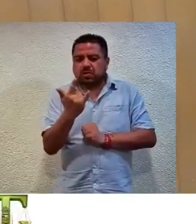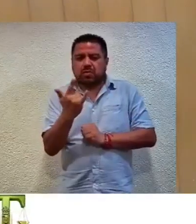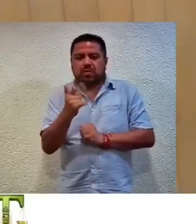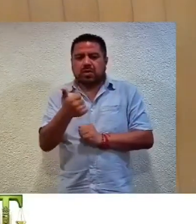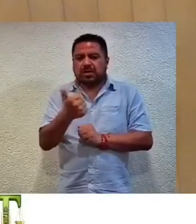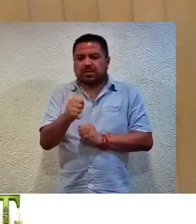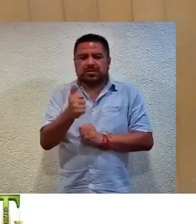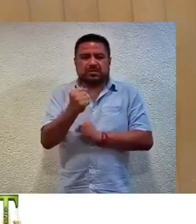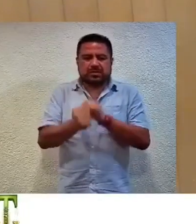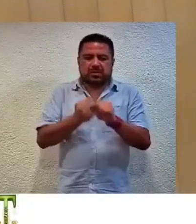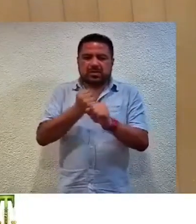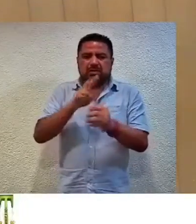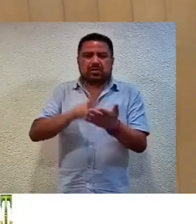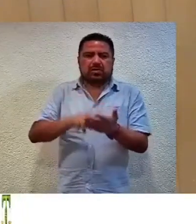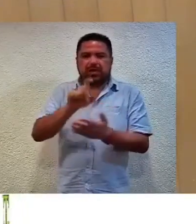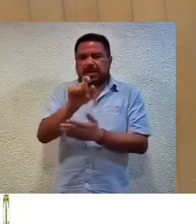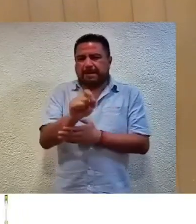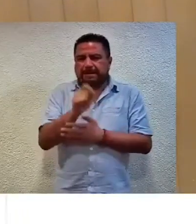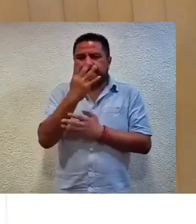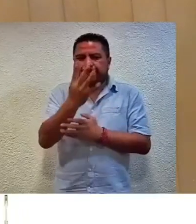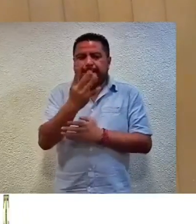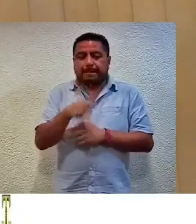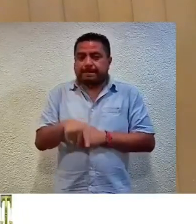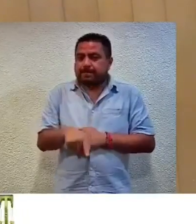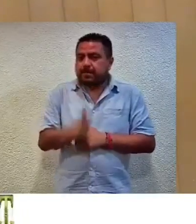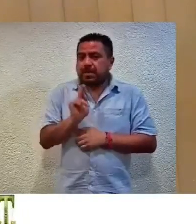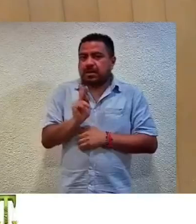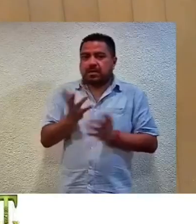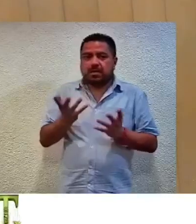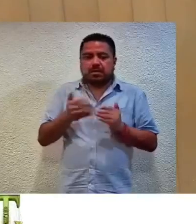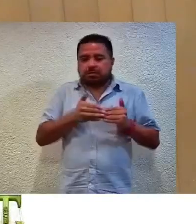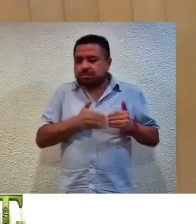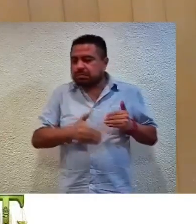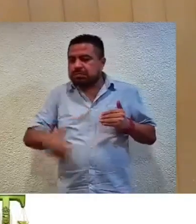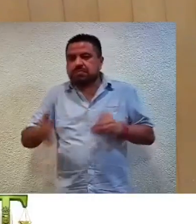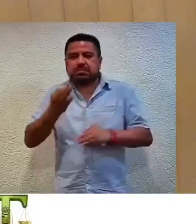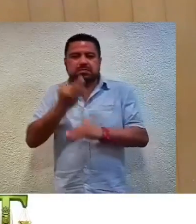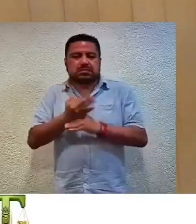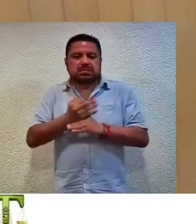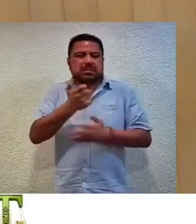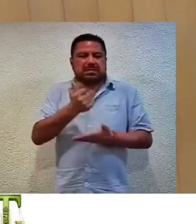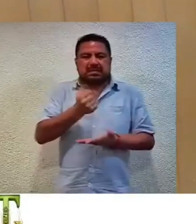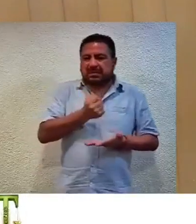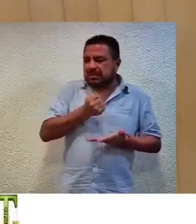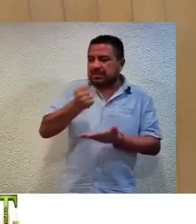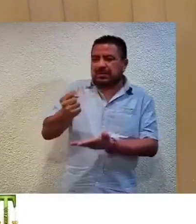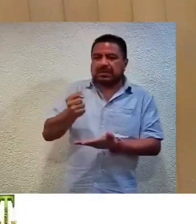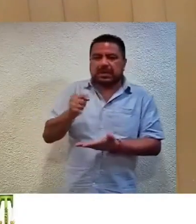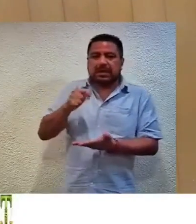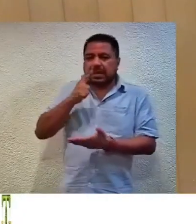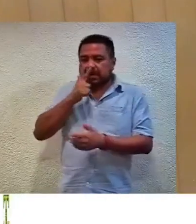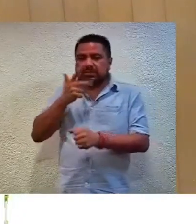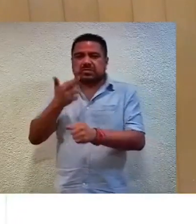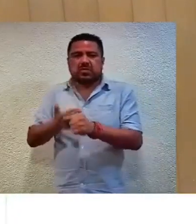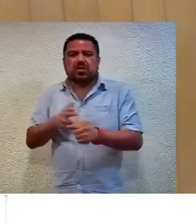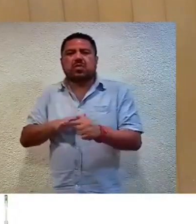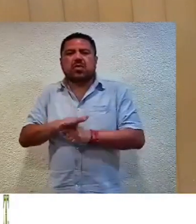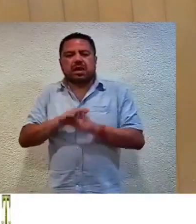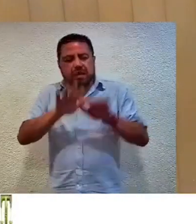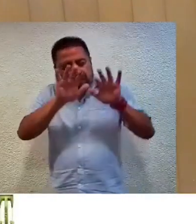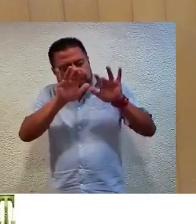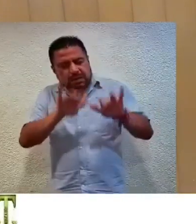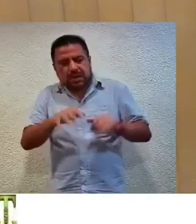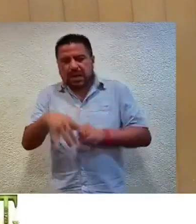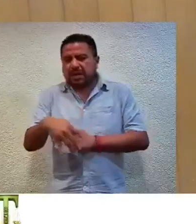y agosto del año 2024. Sin embargo, durante la sustanciación de los recursos, el órgano responsable, mediante escritos de